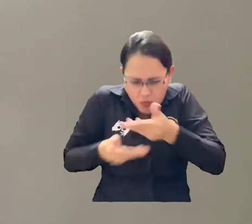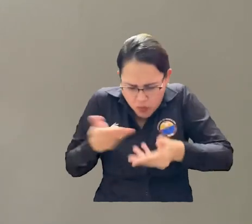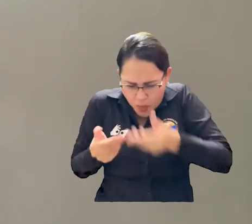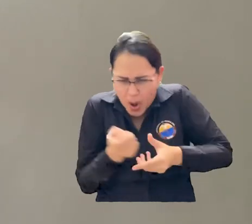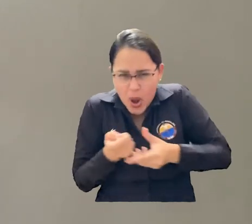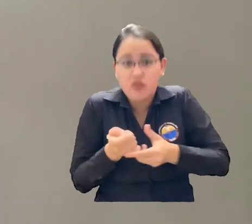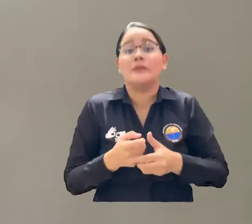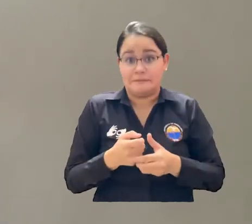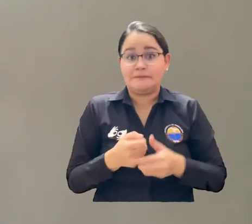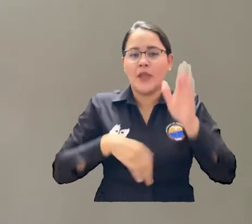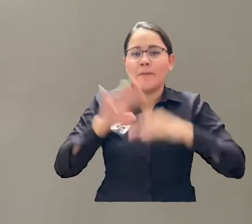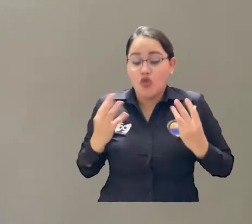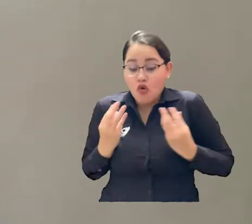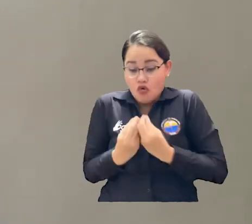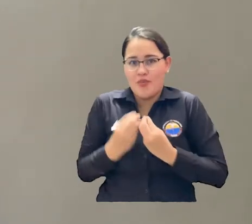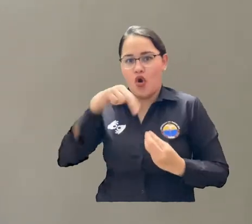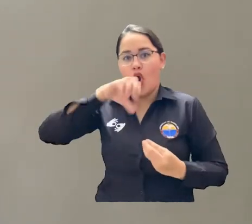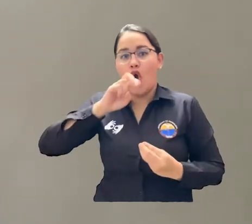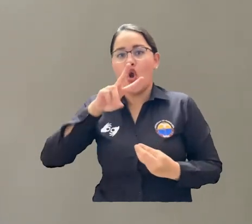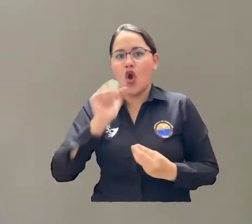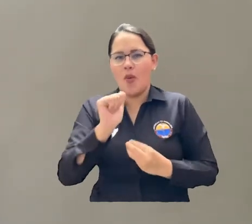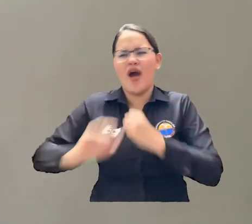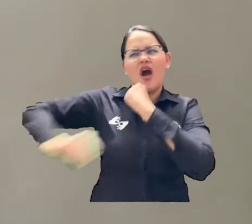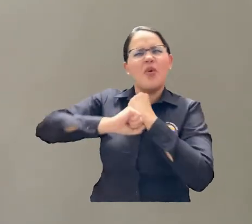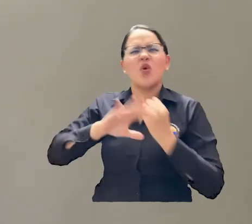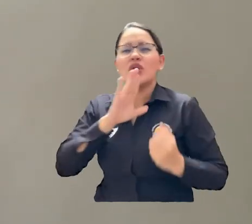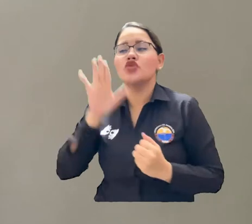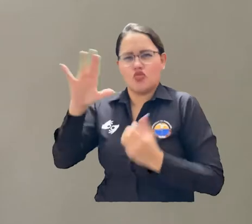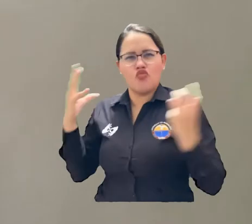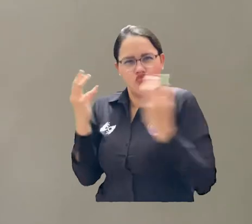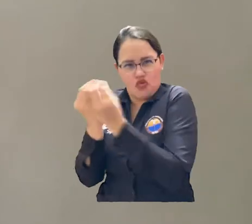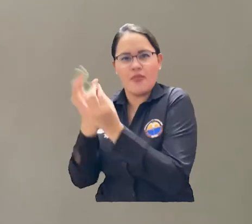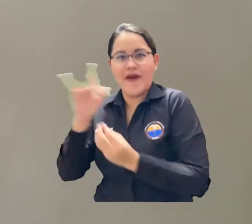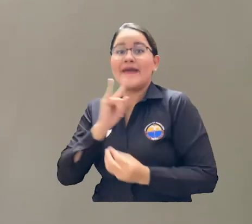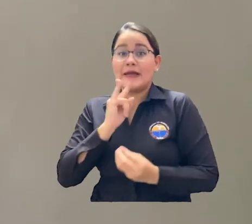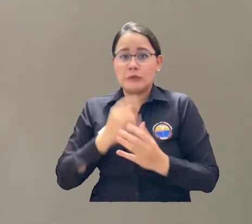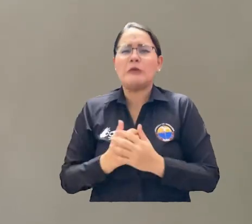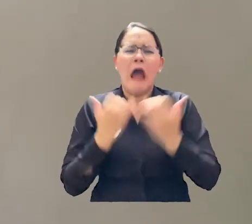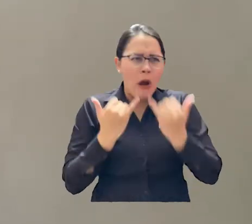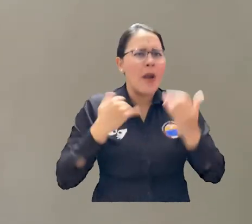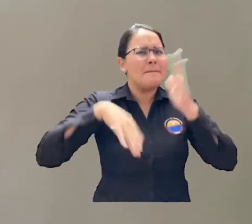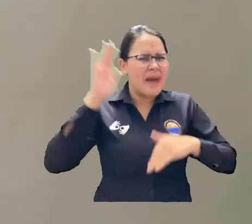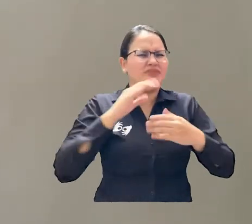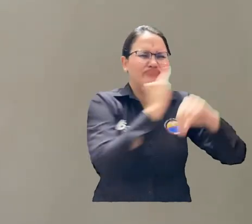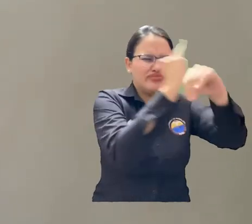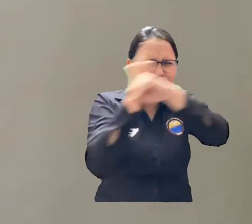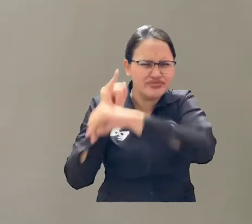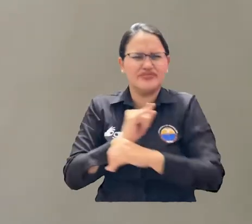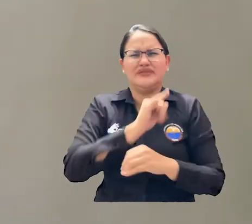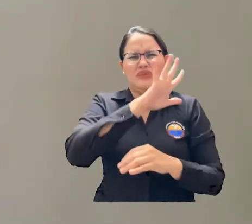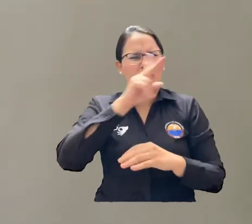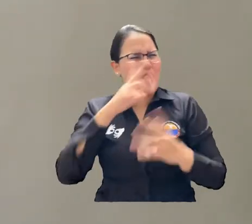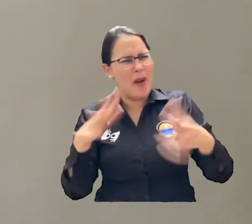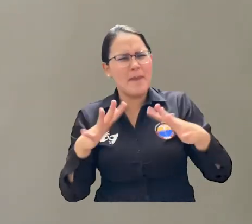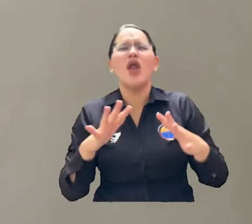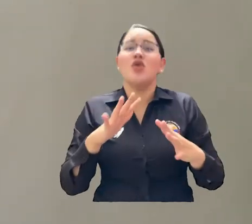inicial de 300 millones de dólares financiado por el Departamento de Energía de los Estados Unidos y al día de hoy cuenta con 52 instituciones